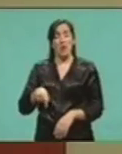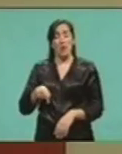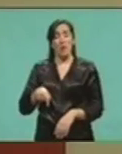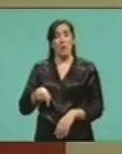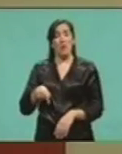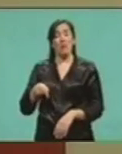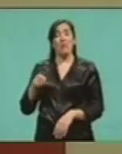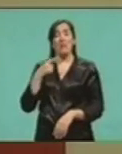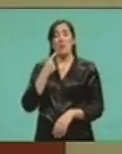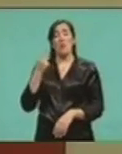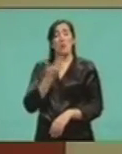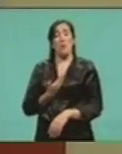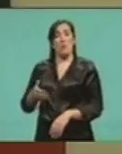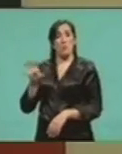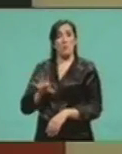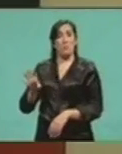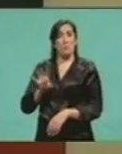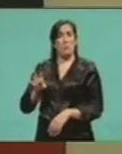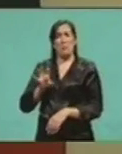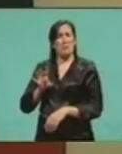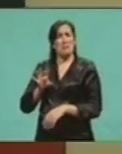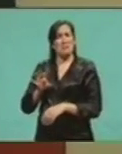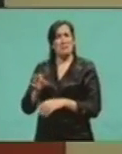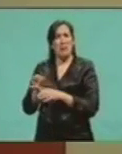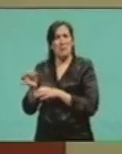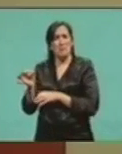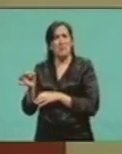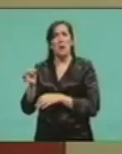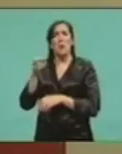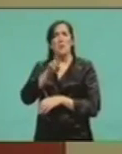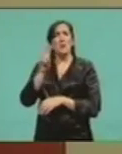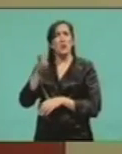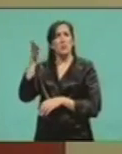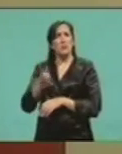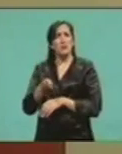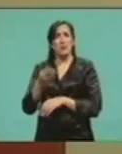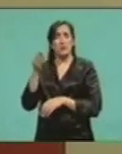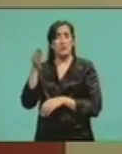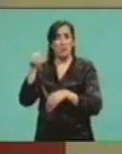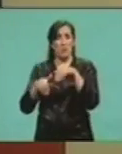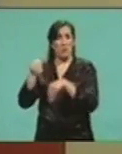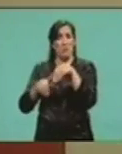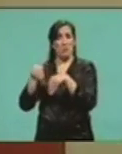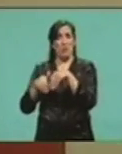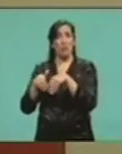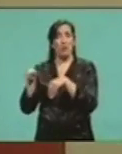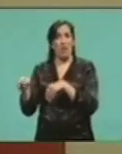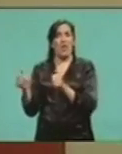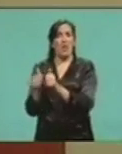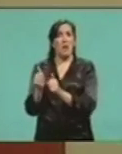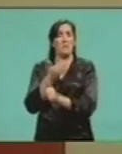Un gobernador de una provincia muy pequeñita que llegó apenas con el 22% de los votos y el presidente